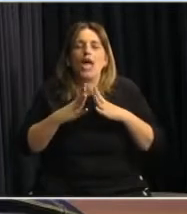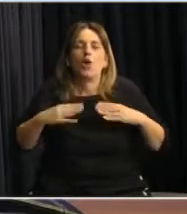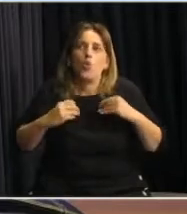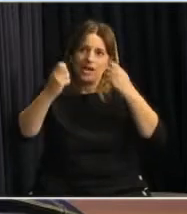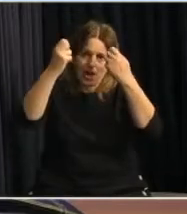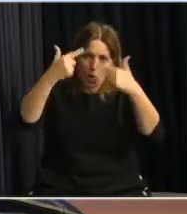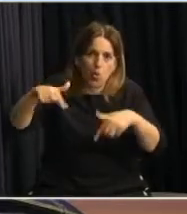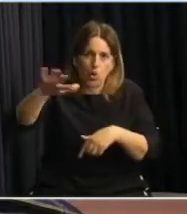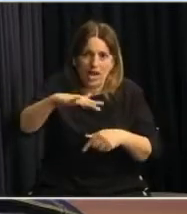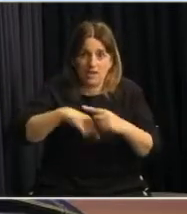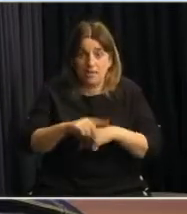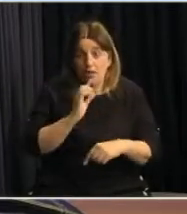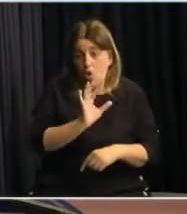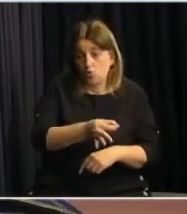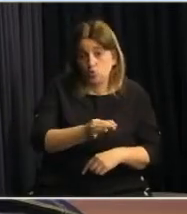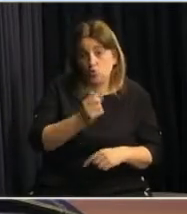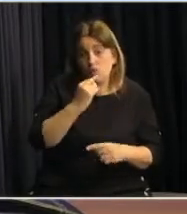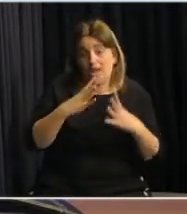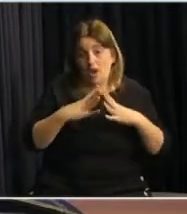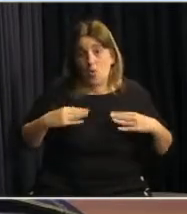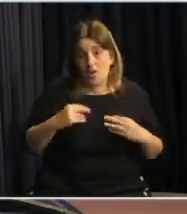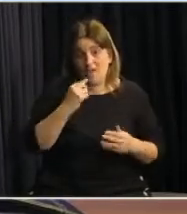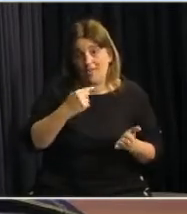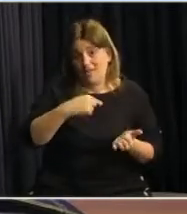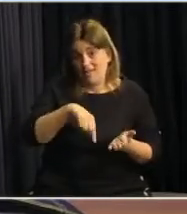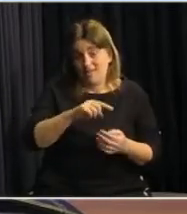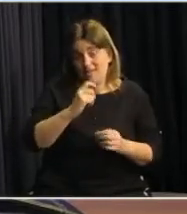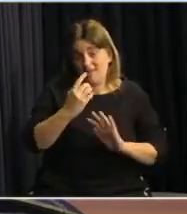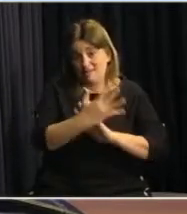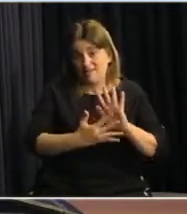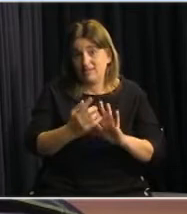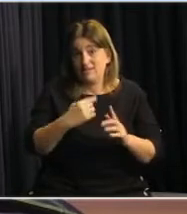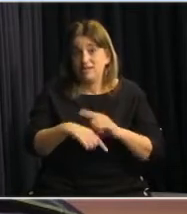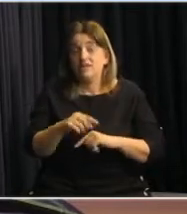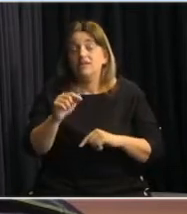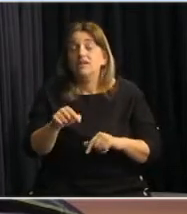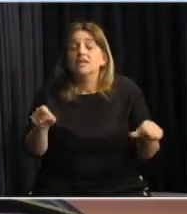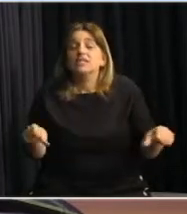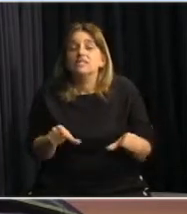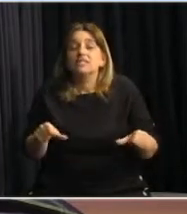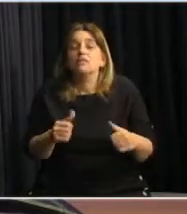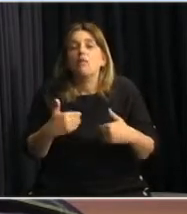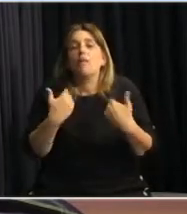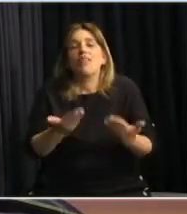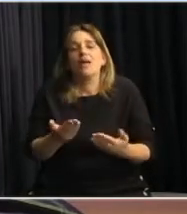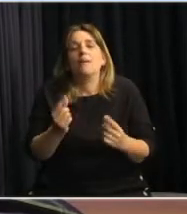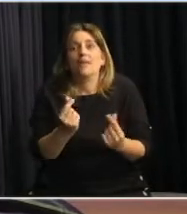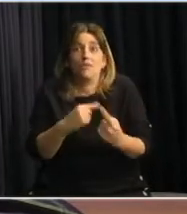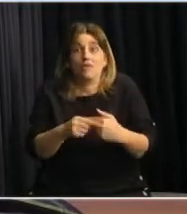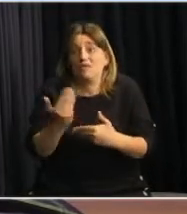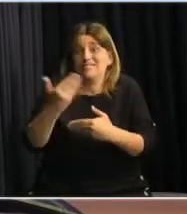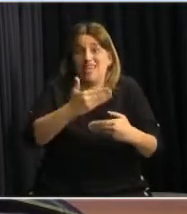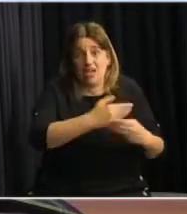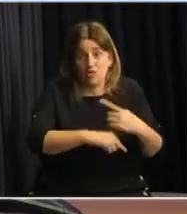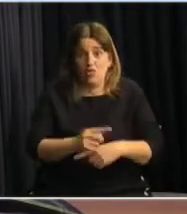octubre en las escuelas urbanas, tuvimos cerrados los comedores escolares. Lo que vamos a hacer es hacer una transferencia de dinero a los